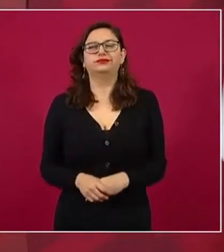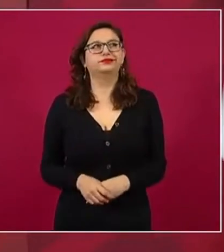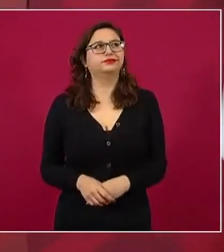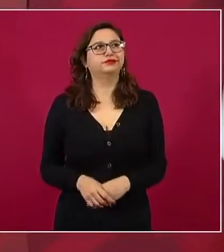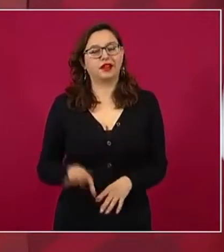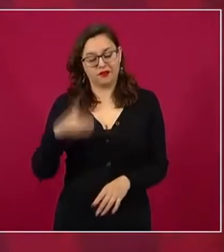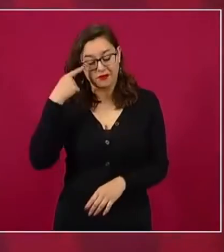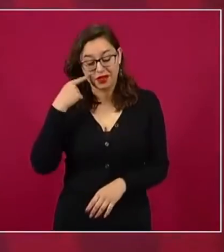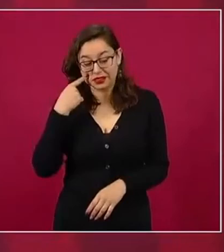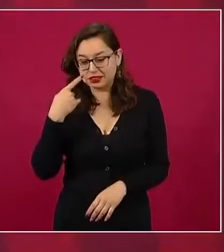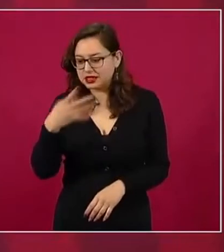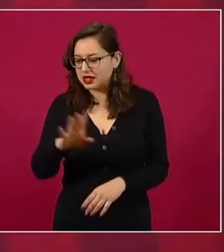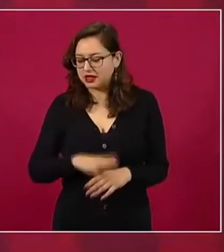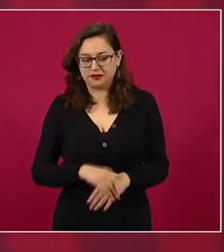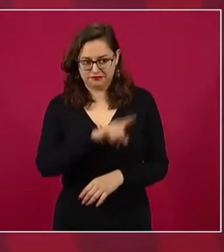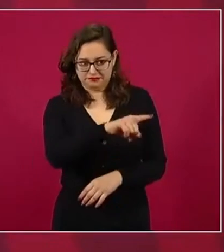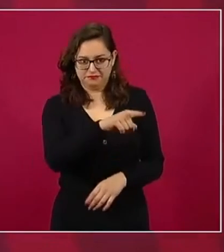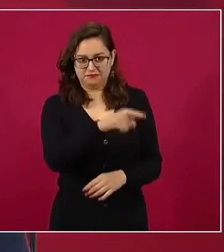casa a mi hijo. Gracias. Gracias. Gracias.